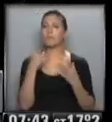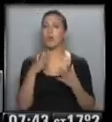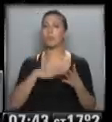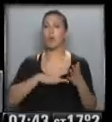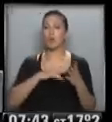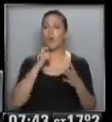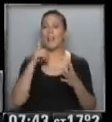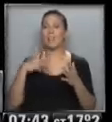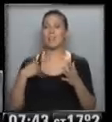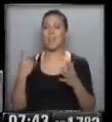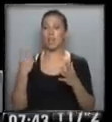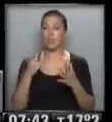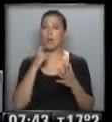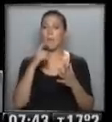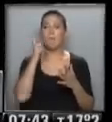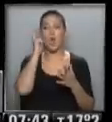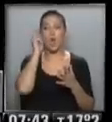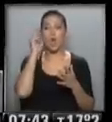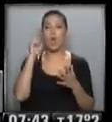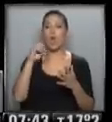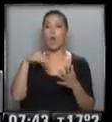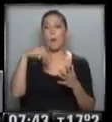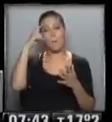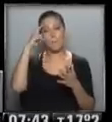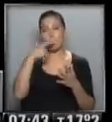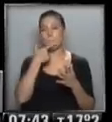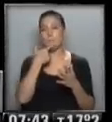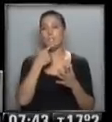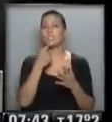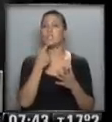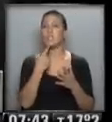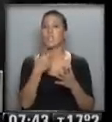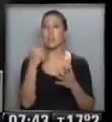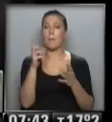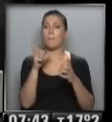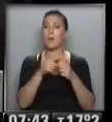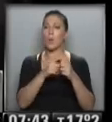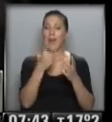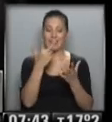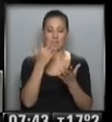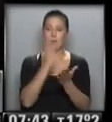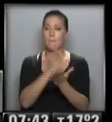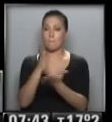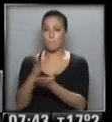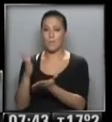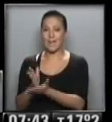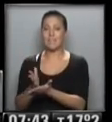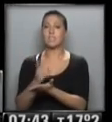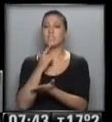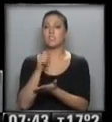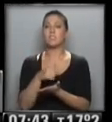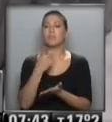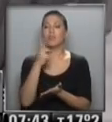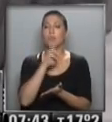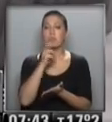y su director, Miguel Gómez. Una película que está dividida en tres partes y que tiene que ver con una historia de, en el presente, una